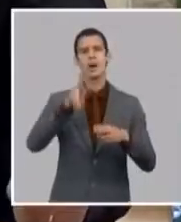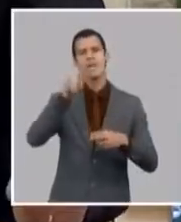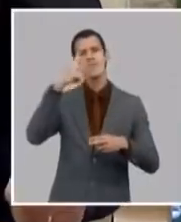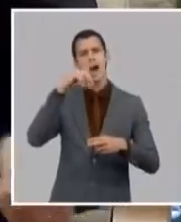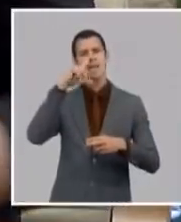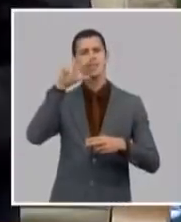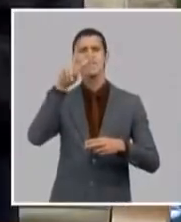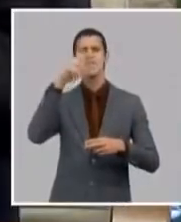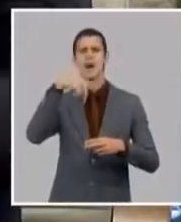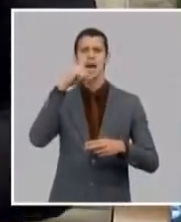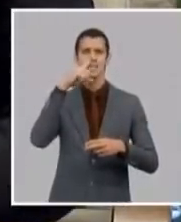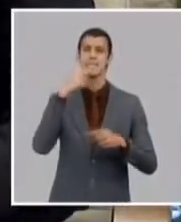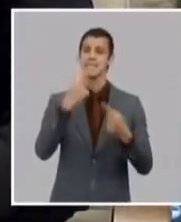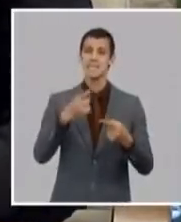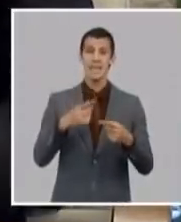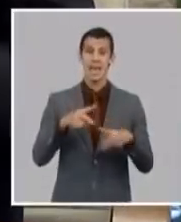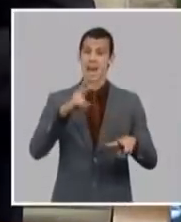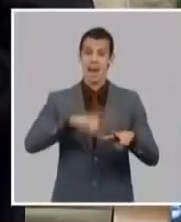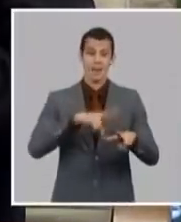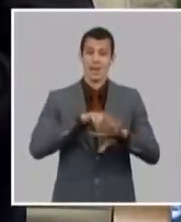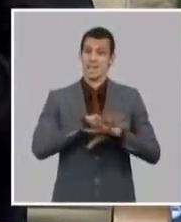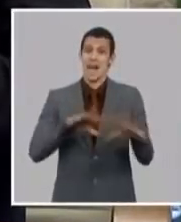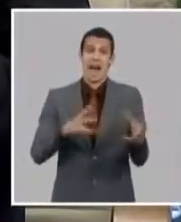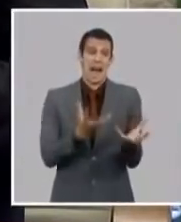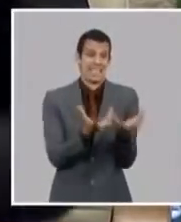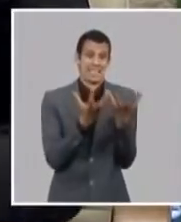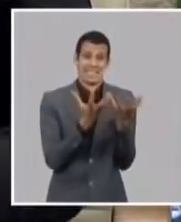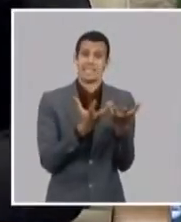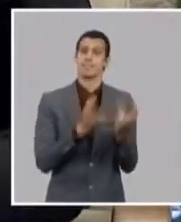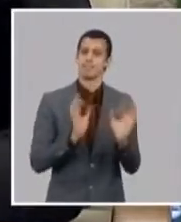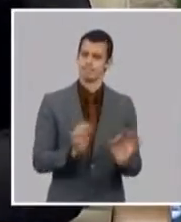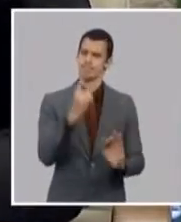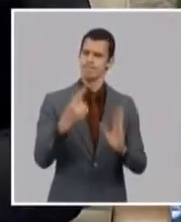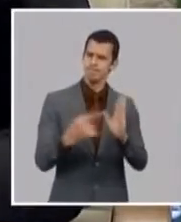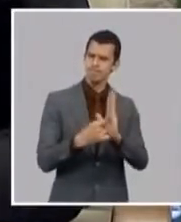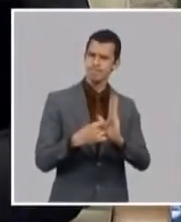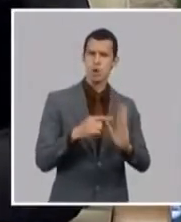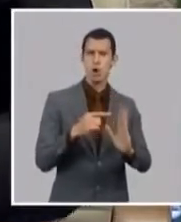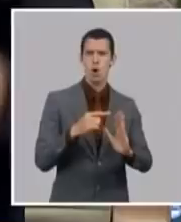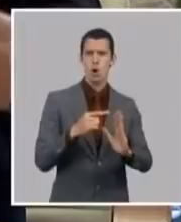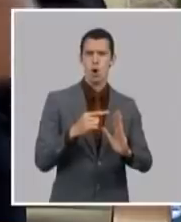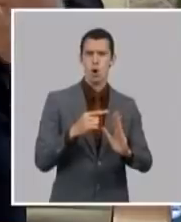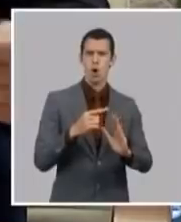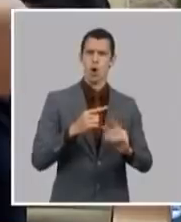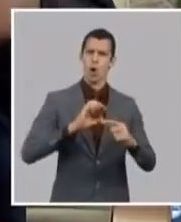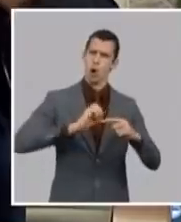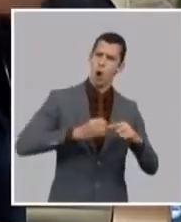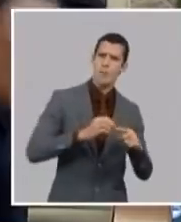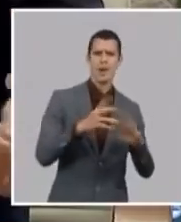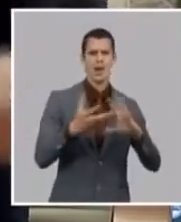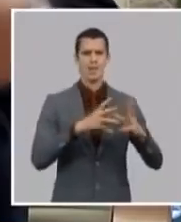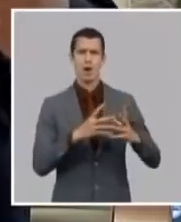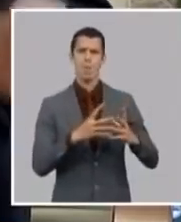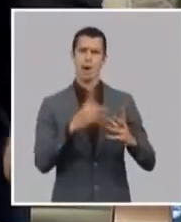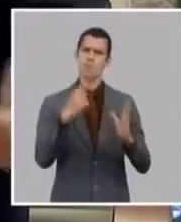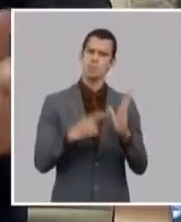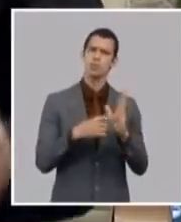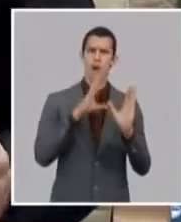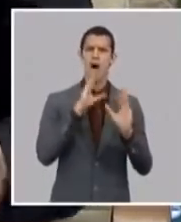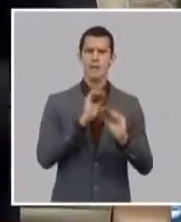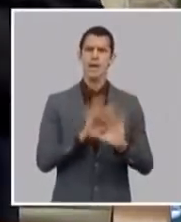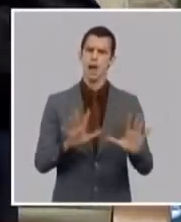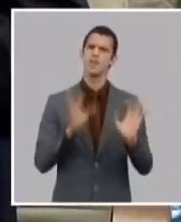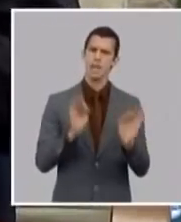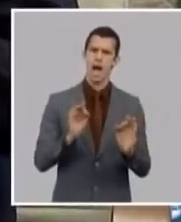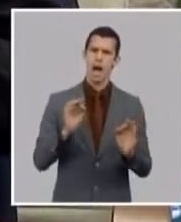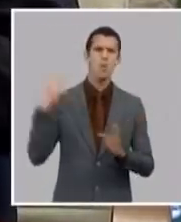tener traslado pero tenemos que reconocer que eso se fue perdiendo ese rigor en la exigencia